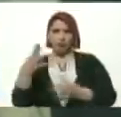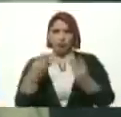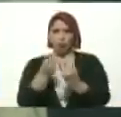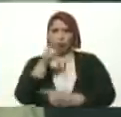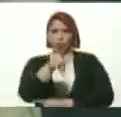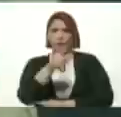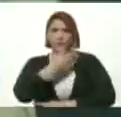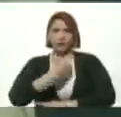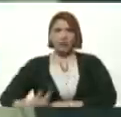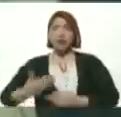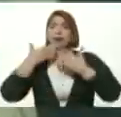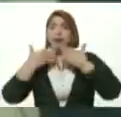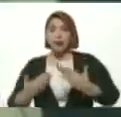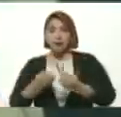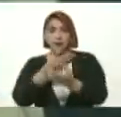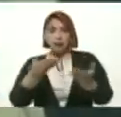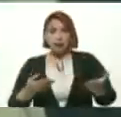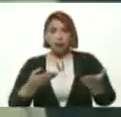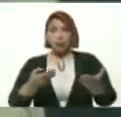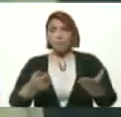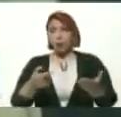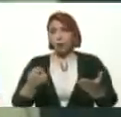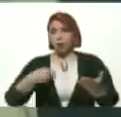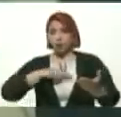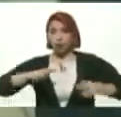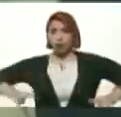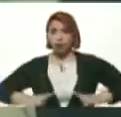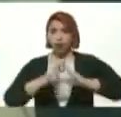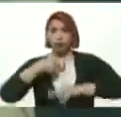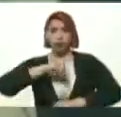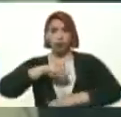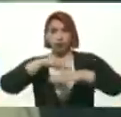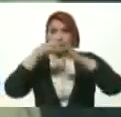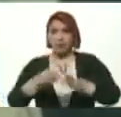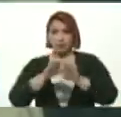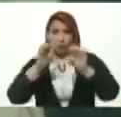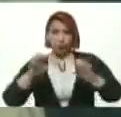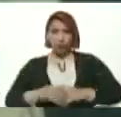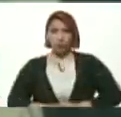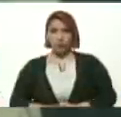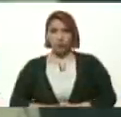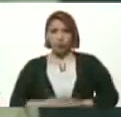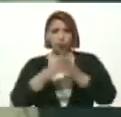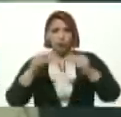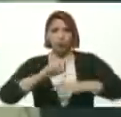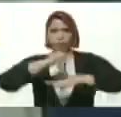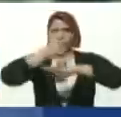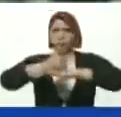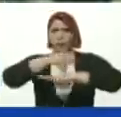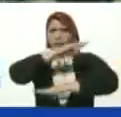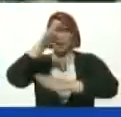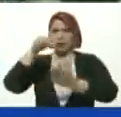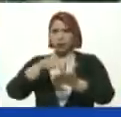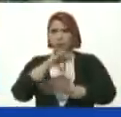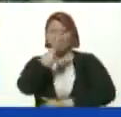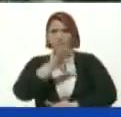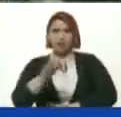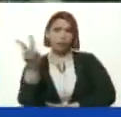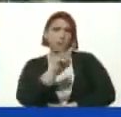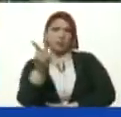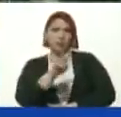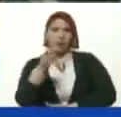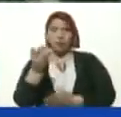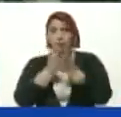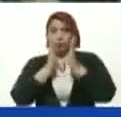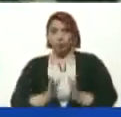Presidente Gracias A Ellos Hace Poco Tuvimos Un Encuentro Con Nuestra Ministra Educación Y Toda La Dirección Nacional De Federación Venezolana